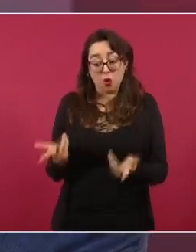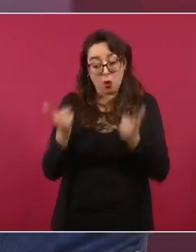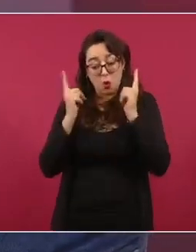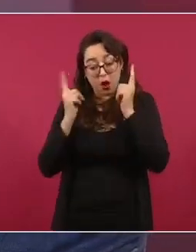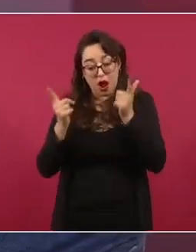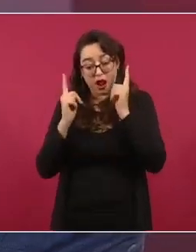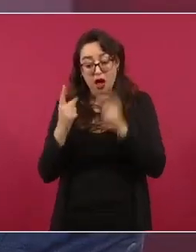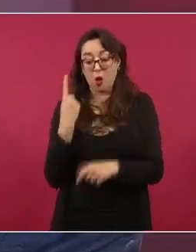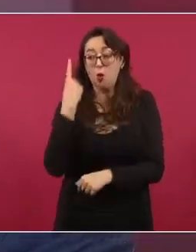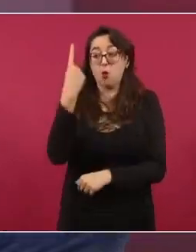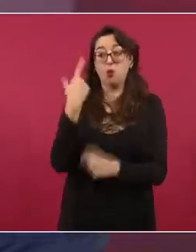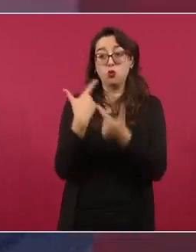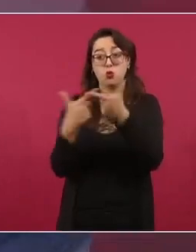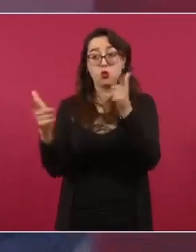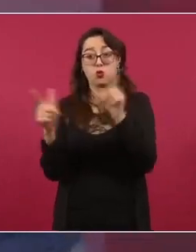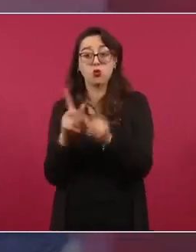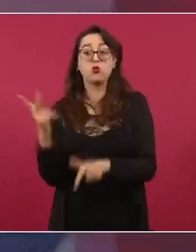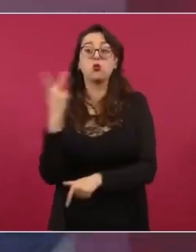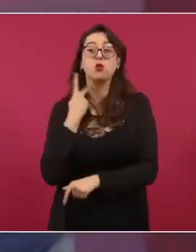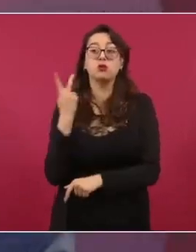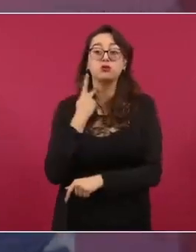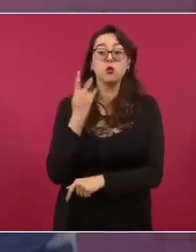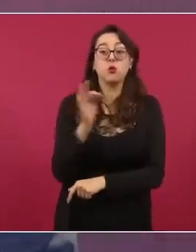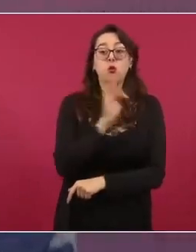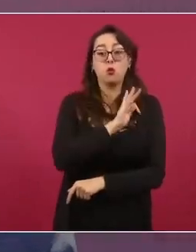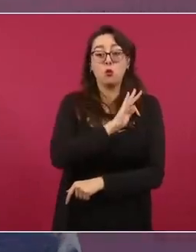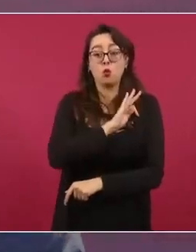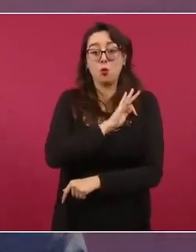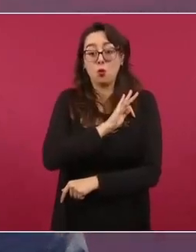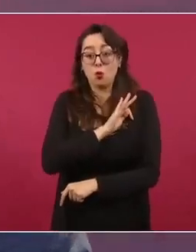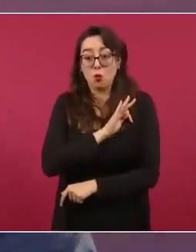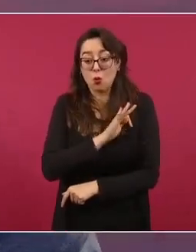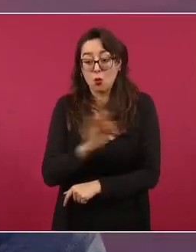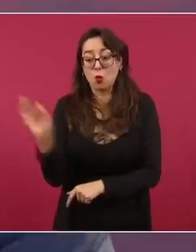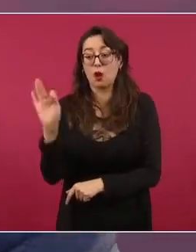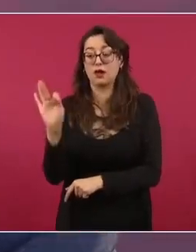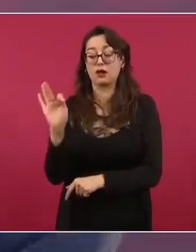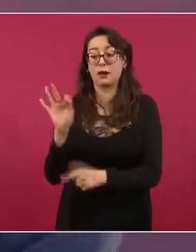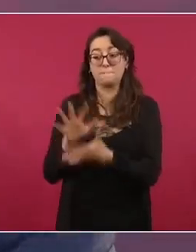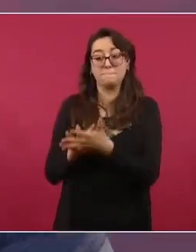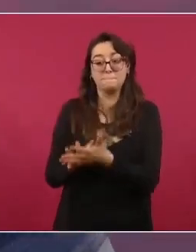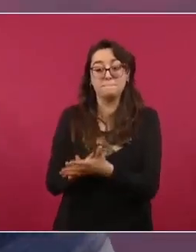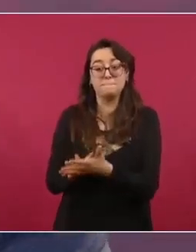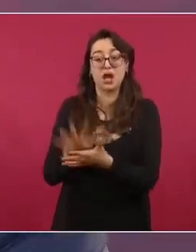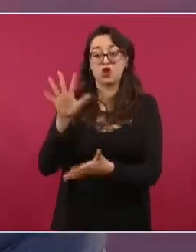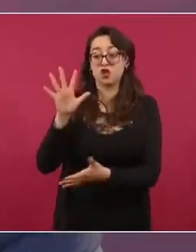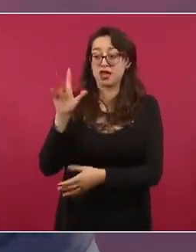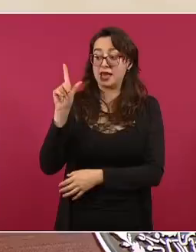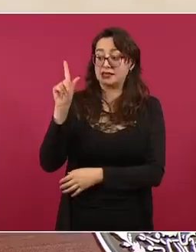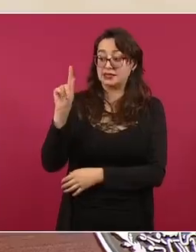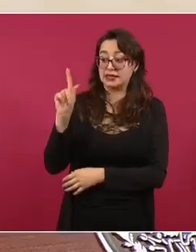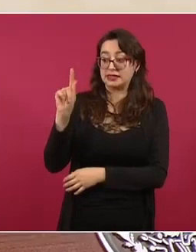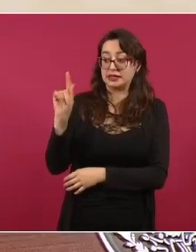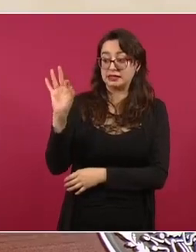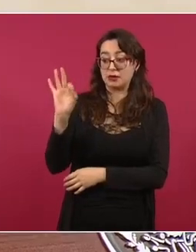de diputados y senadores vinculados